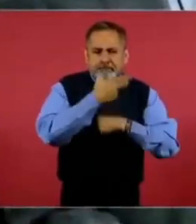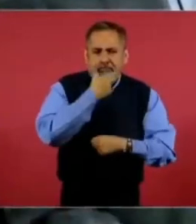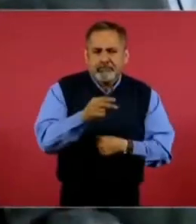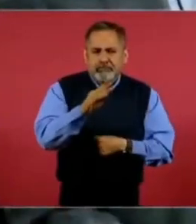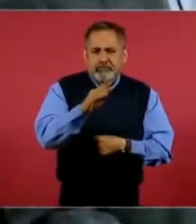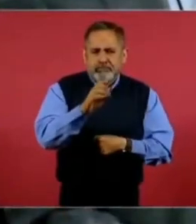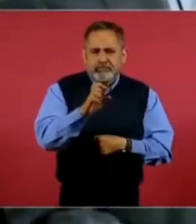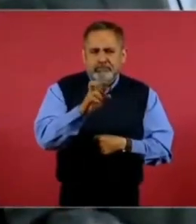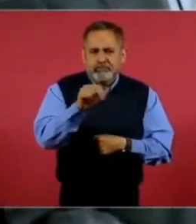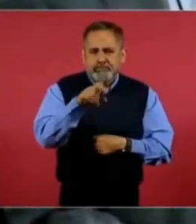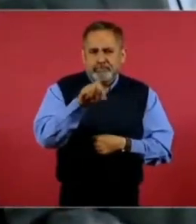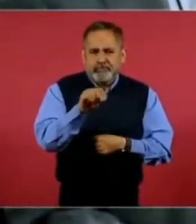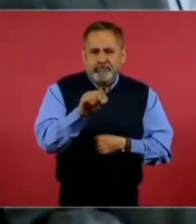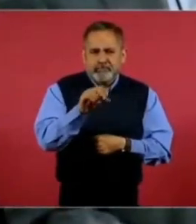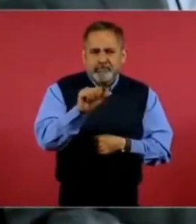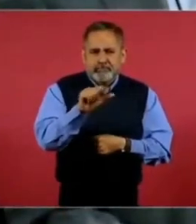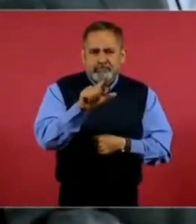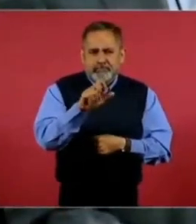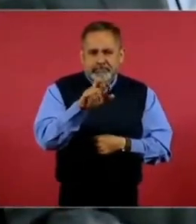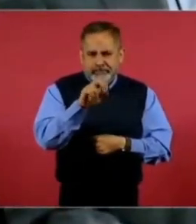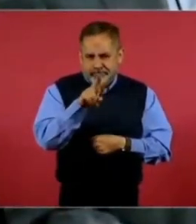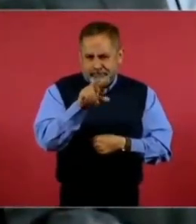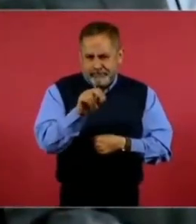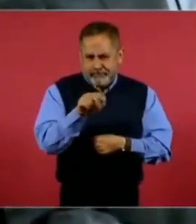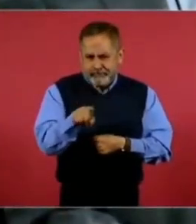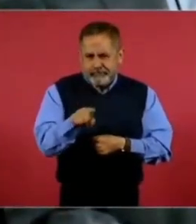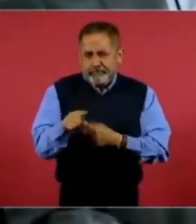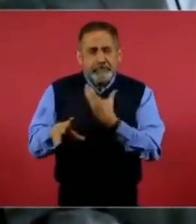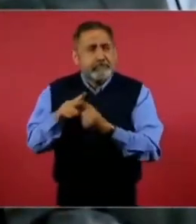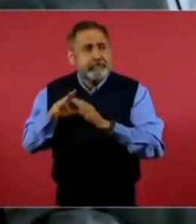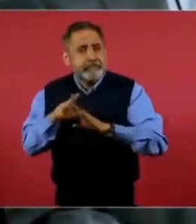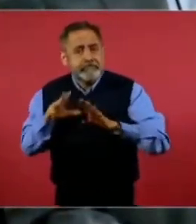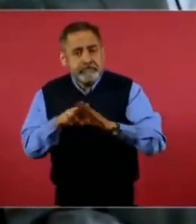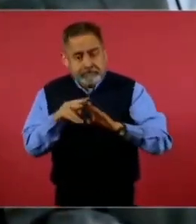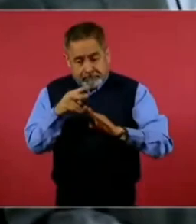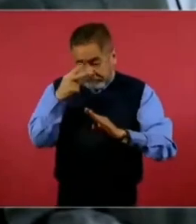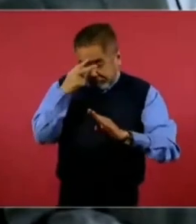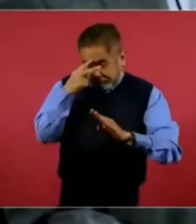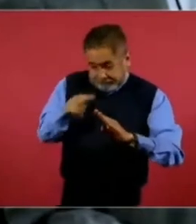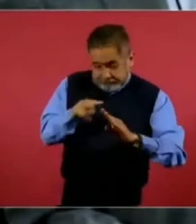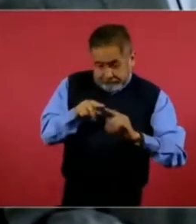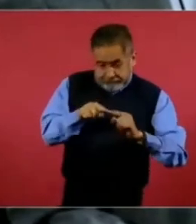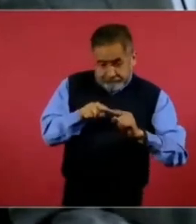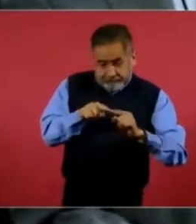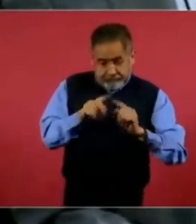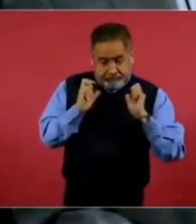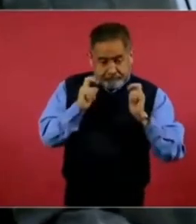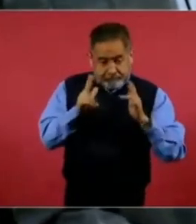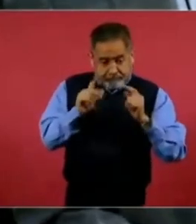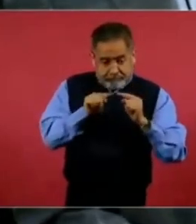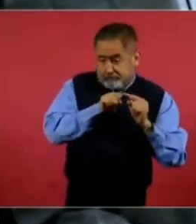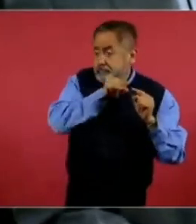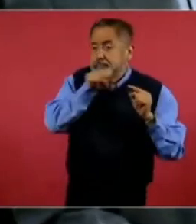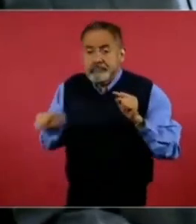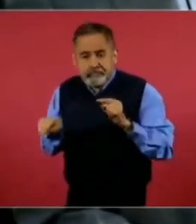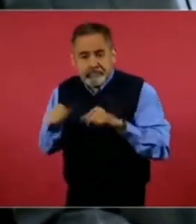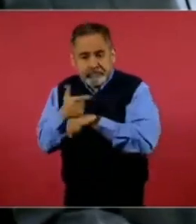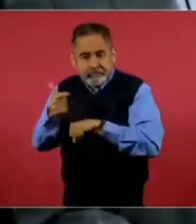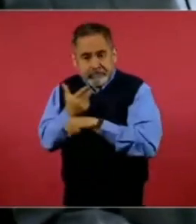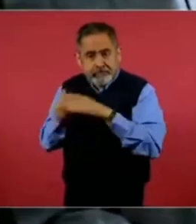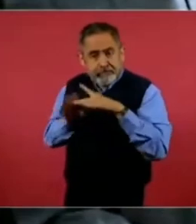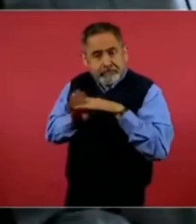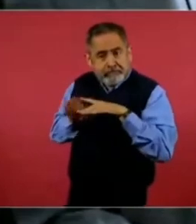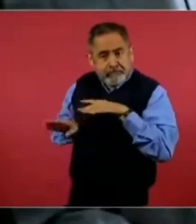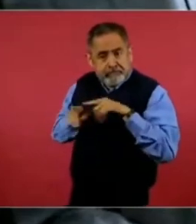Arevalo, sobre la migración de mexicanos de Chiapas, justamente a ese país. Hay información de que se tienen registrados